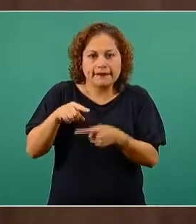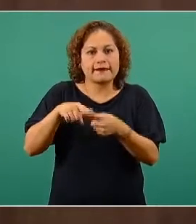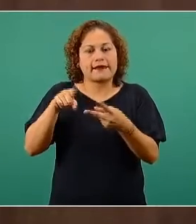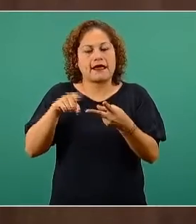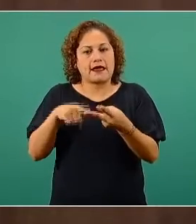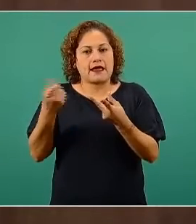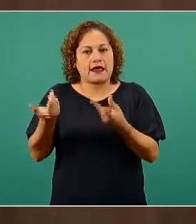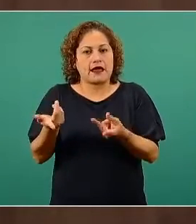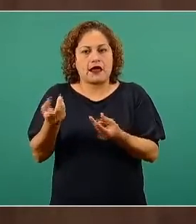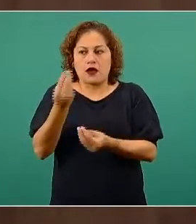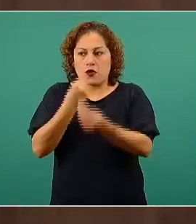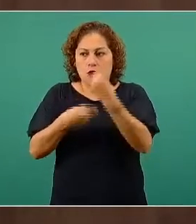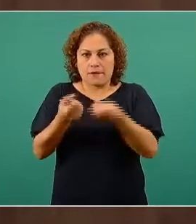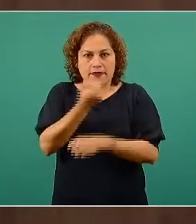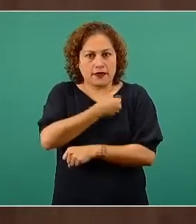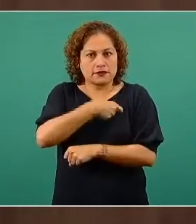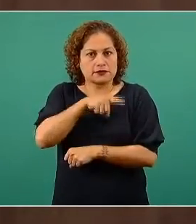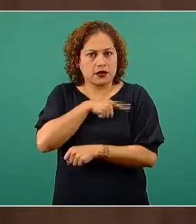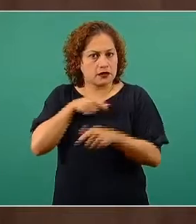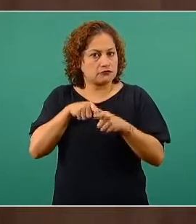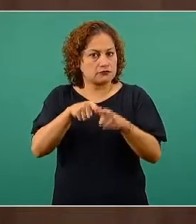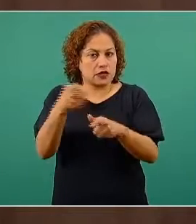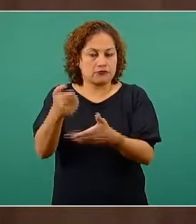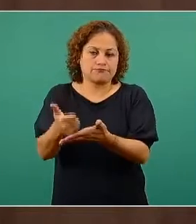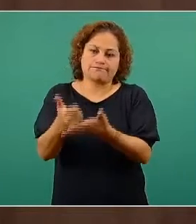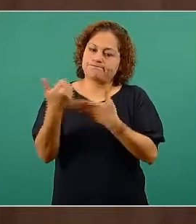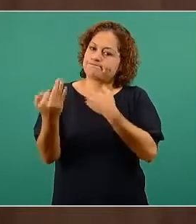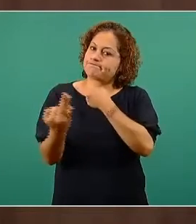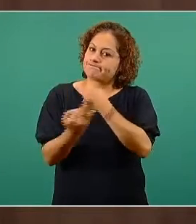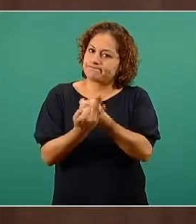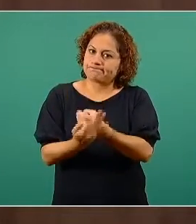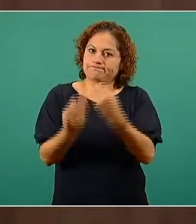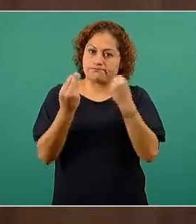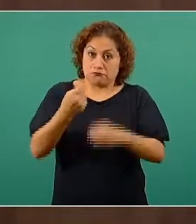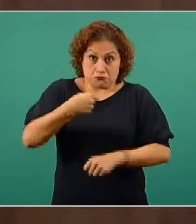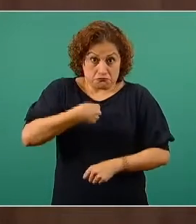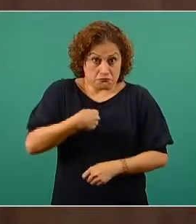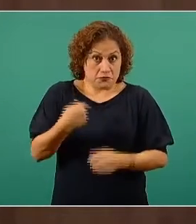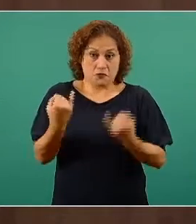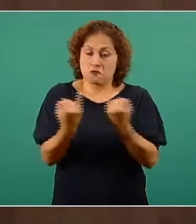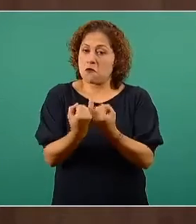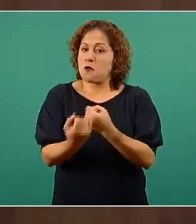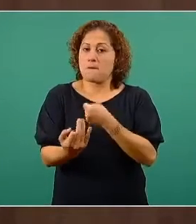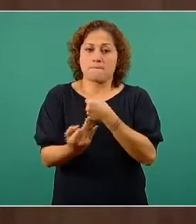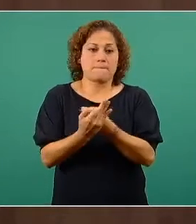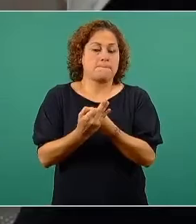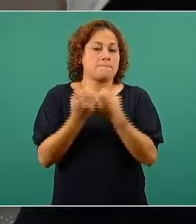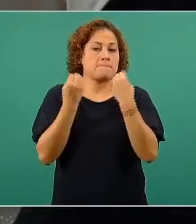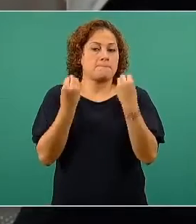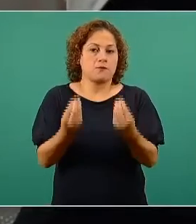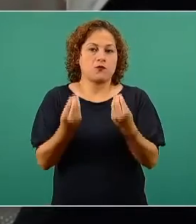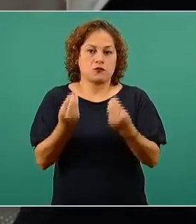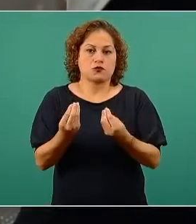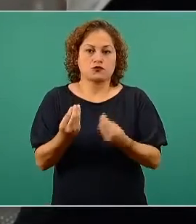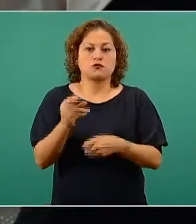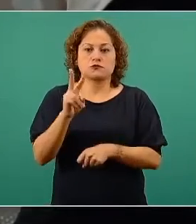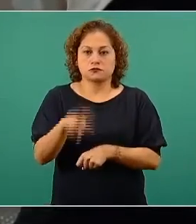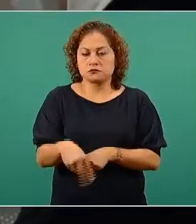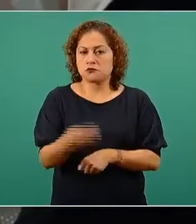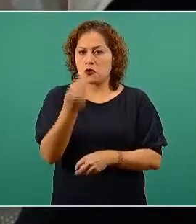cosas de alimentación. Que nos han ayudado muchísimo. Eso a mí me ha ayudado mucho. Estar con dieta sana.